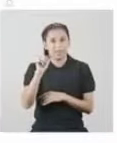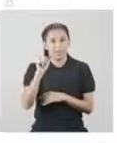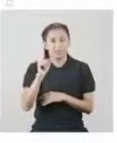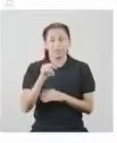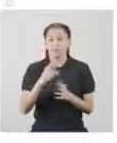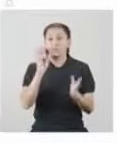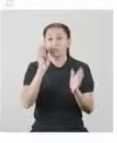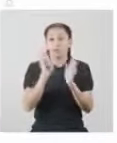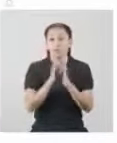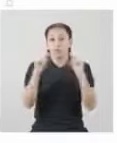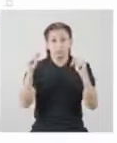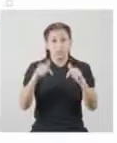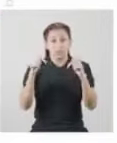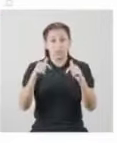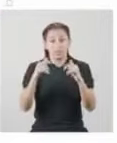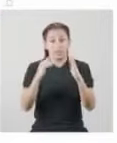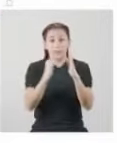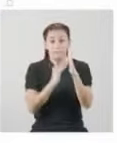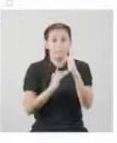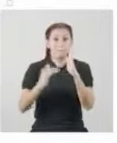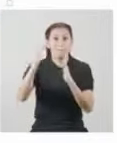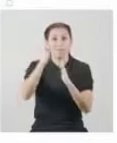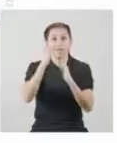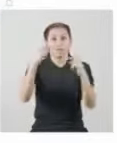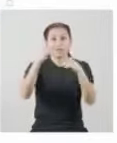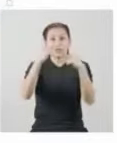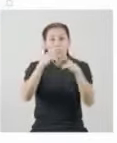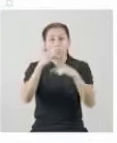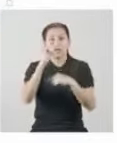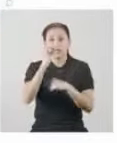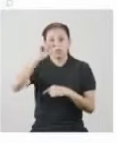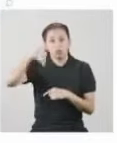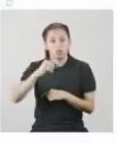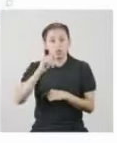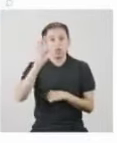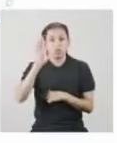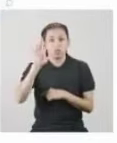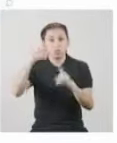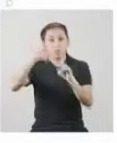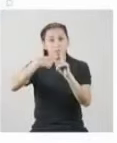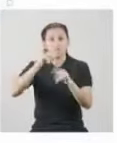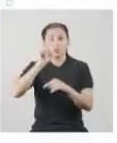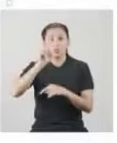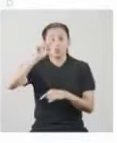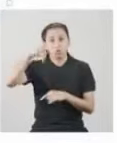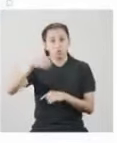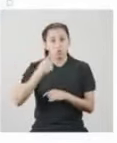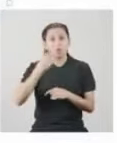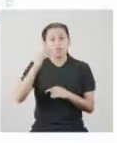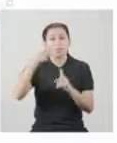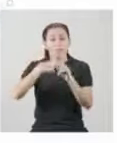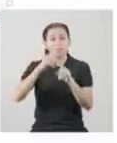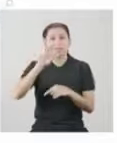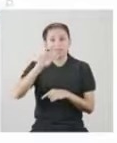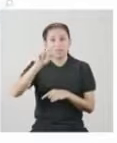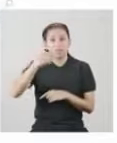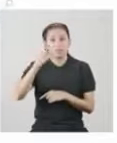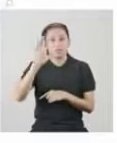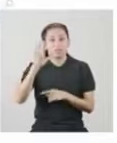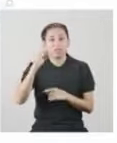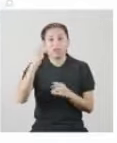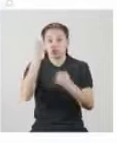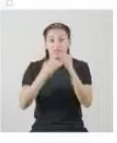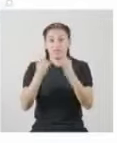En nuestro caso, las desviaciones por encima de la media es igual a 0,5 más 1,5 más 3